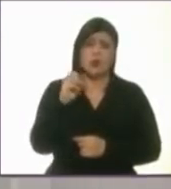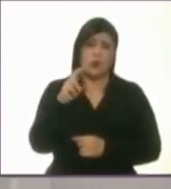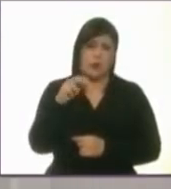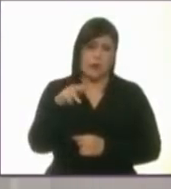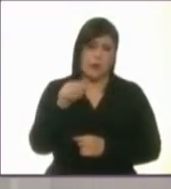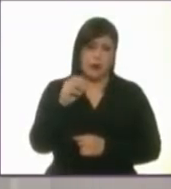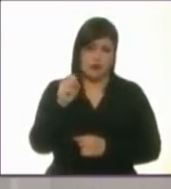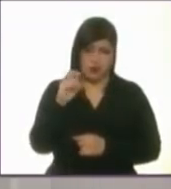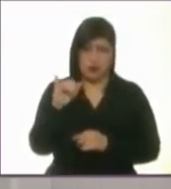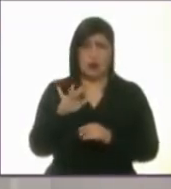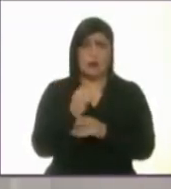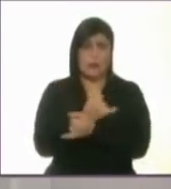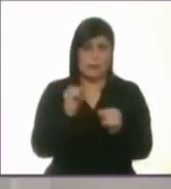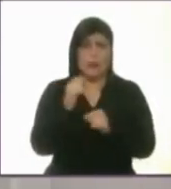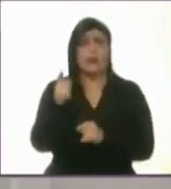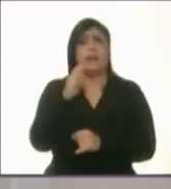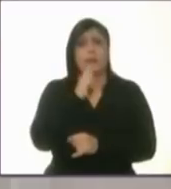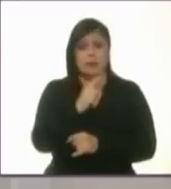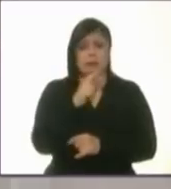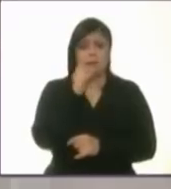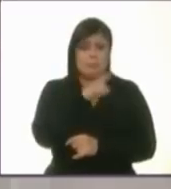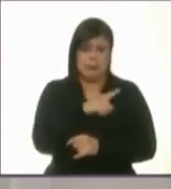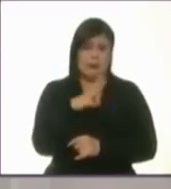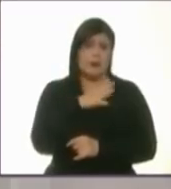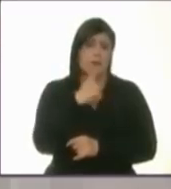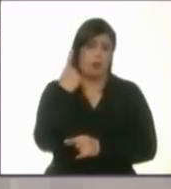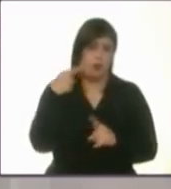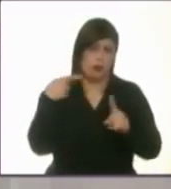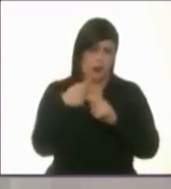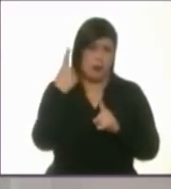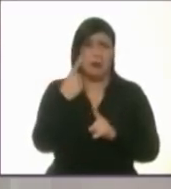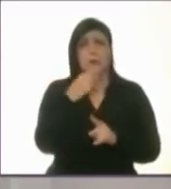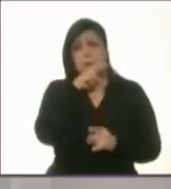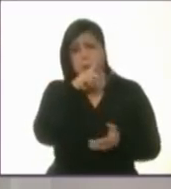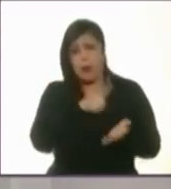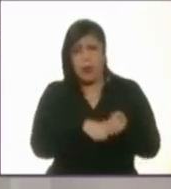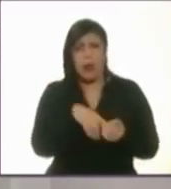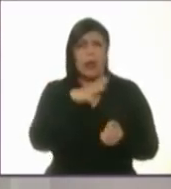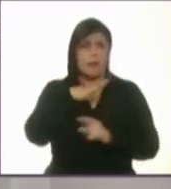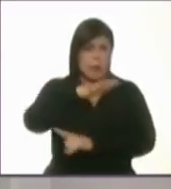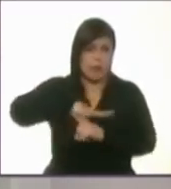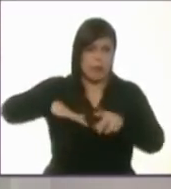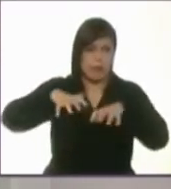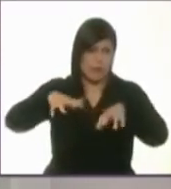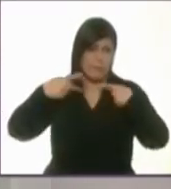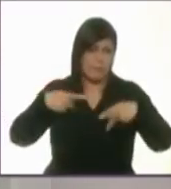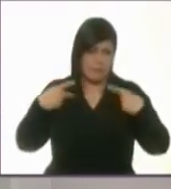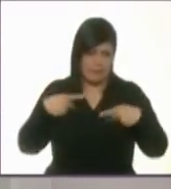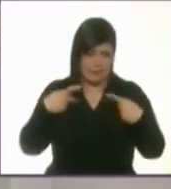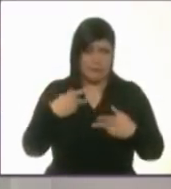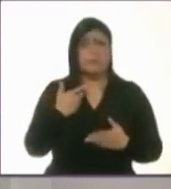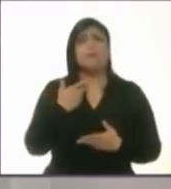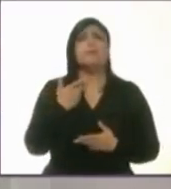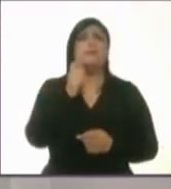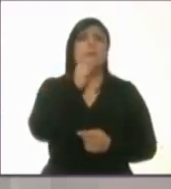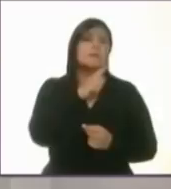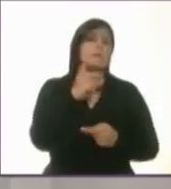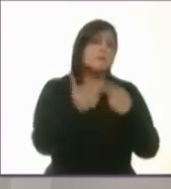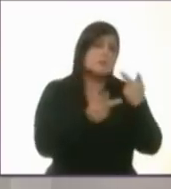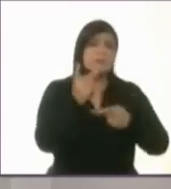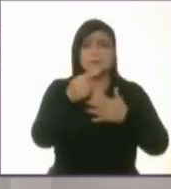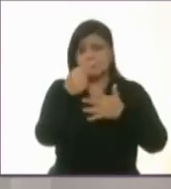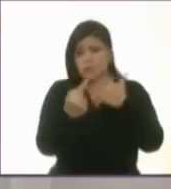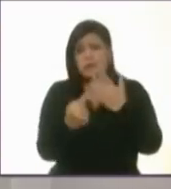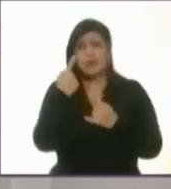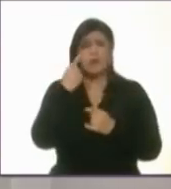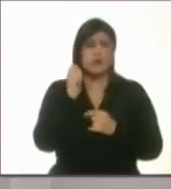sin partido, ahora responderá también a una de las inquietudes de la sociedad civil y también de cuestionamientos y planteamientos